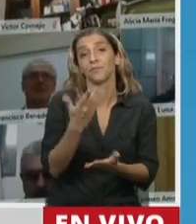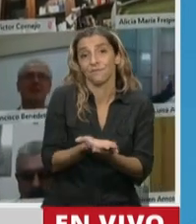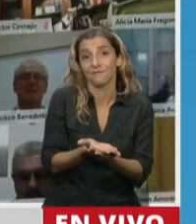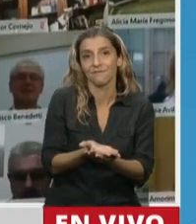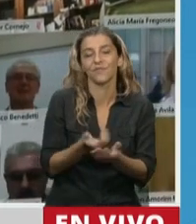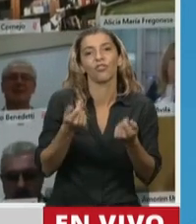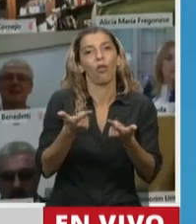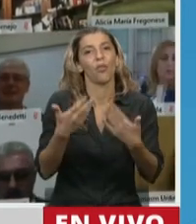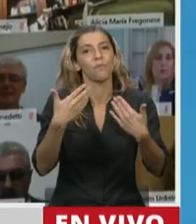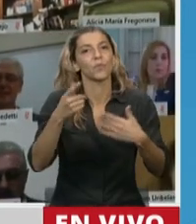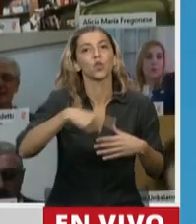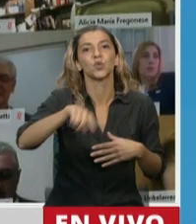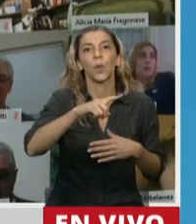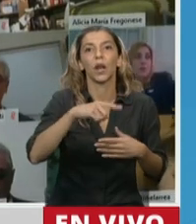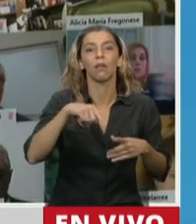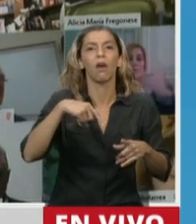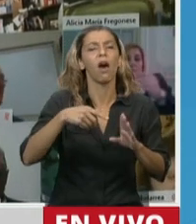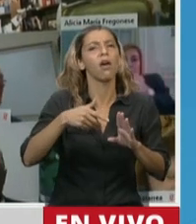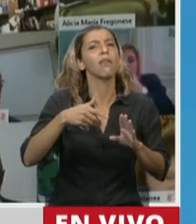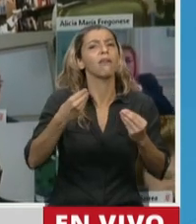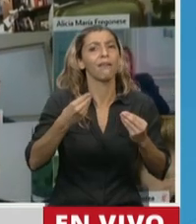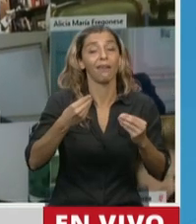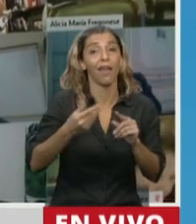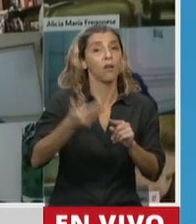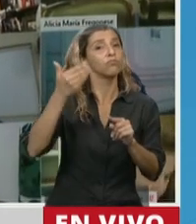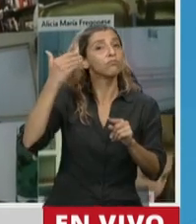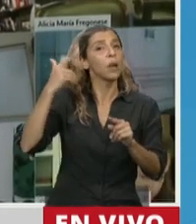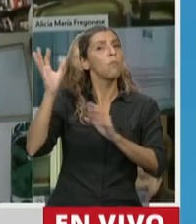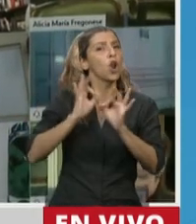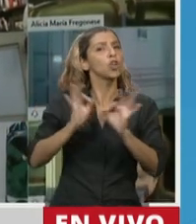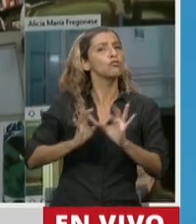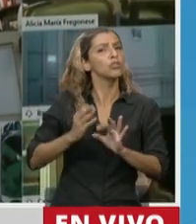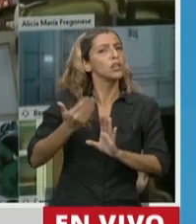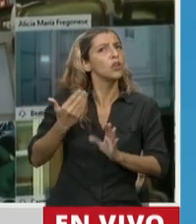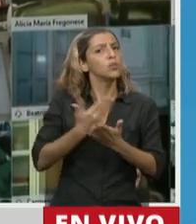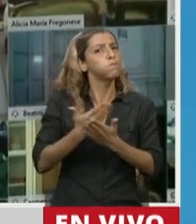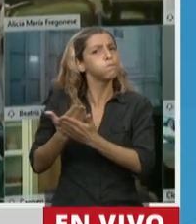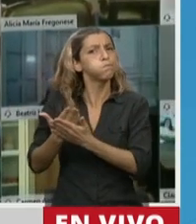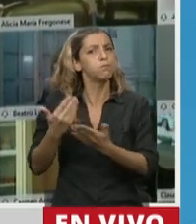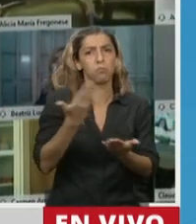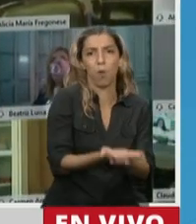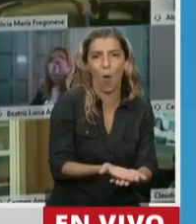a los proyectos existentes valorizarlos. Hola.